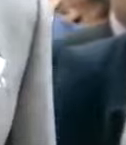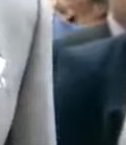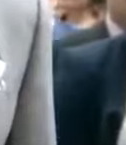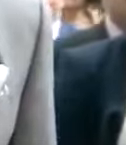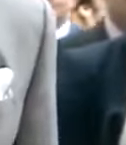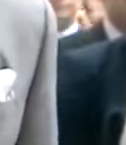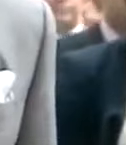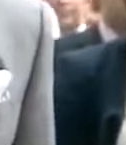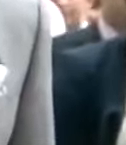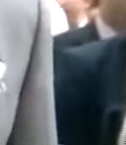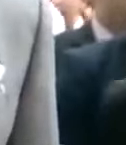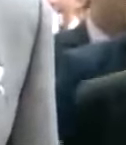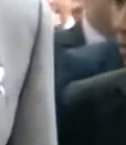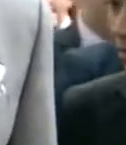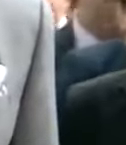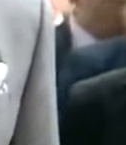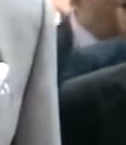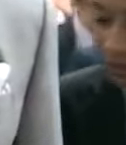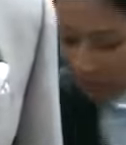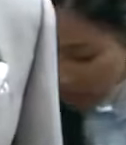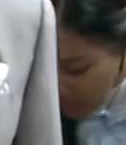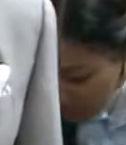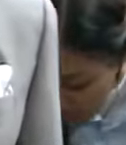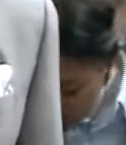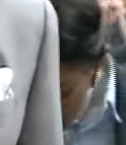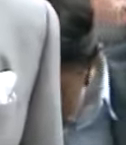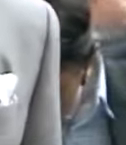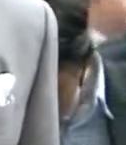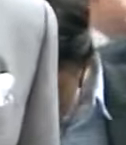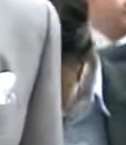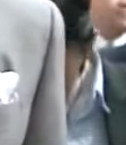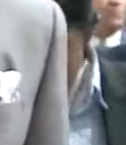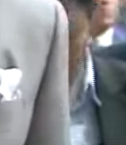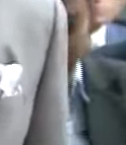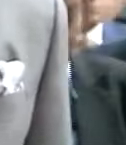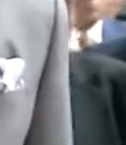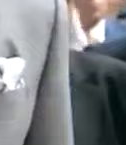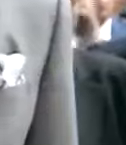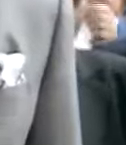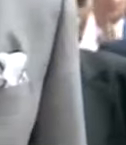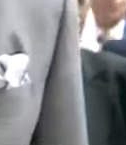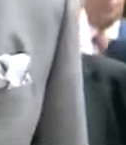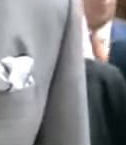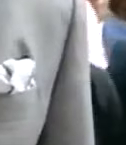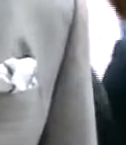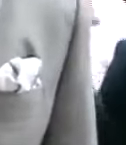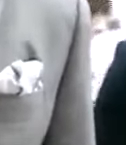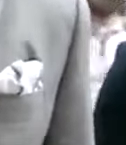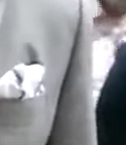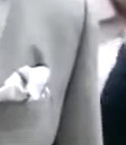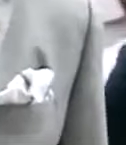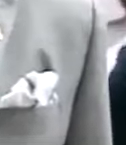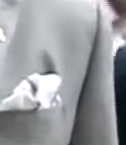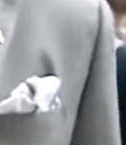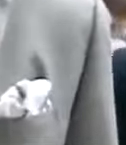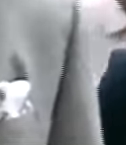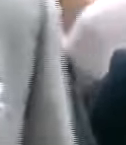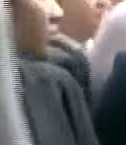y un próspero año 2024. Vendrá la vida, vendrá la paz y vendrá la prosperidad. ¡Feliz Navidad!